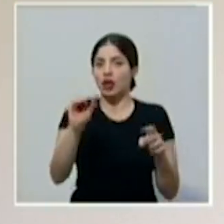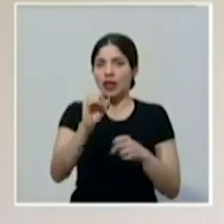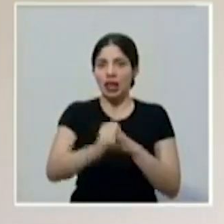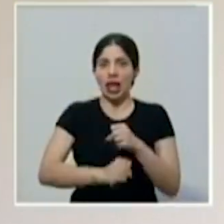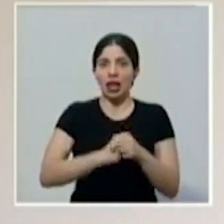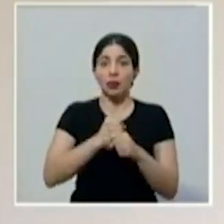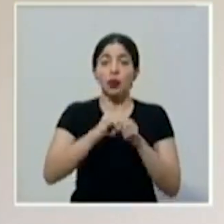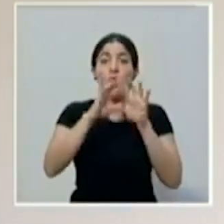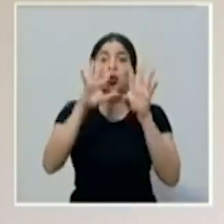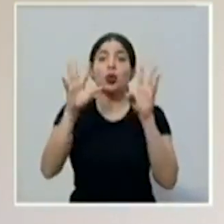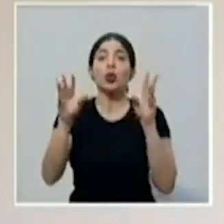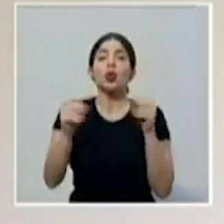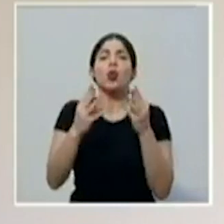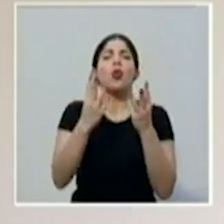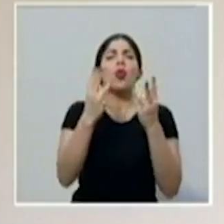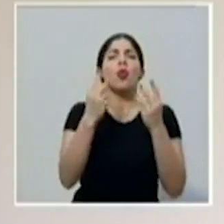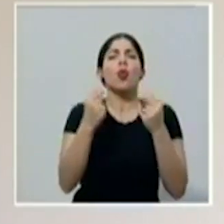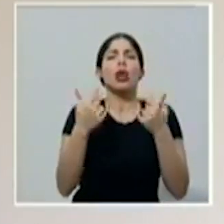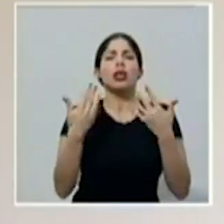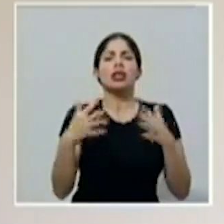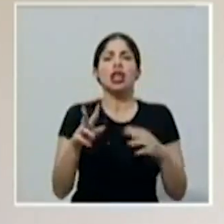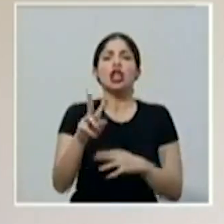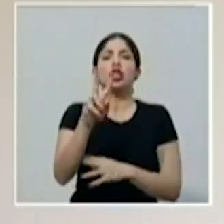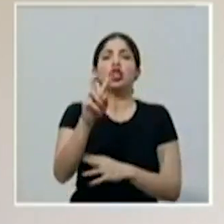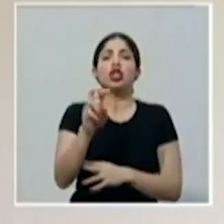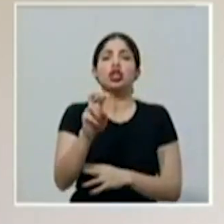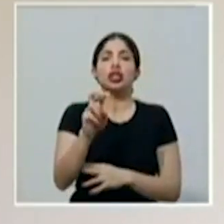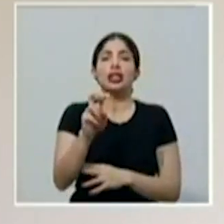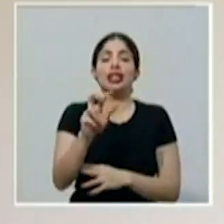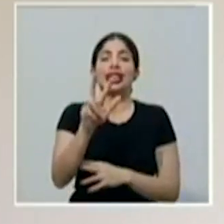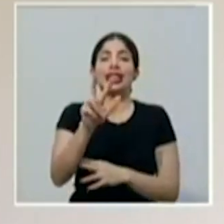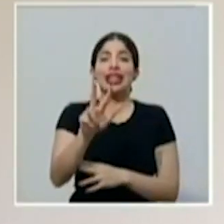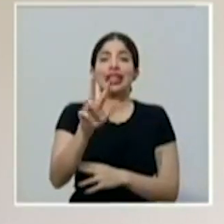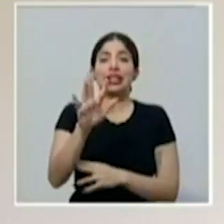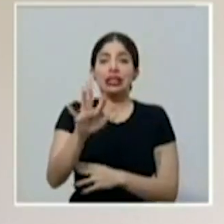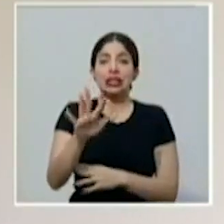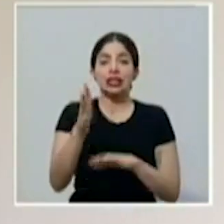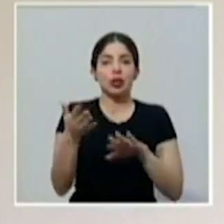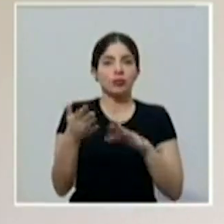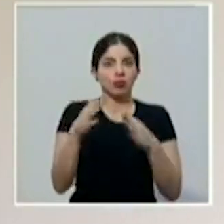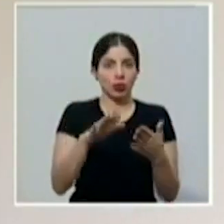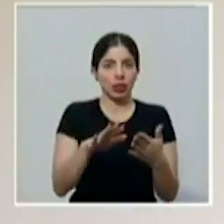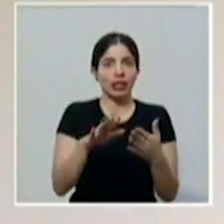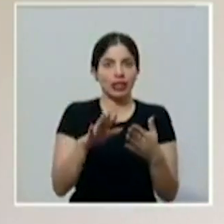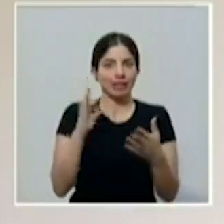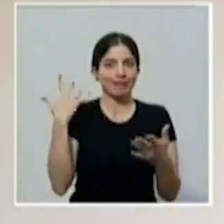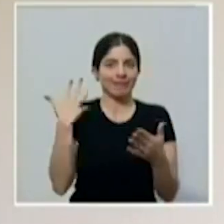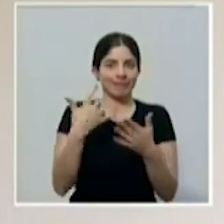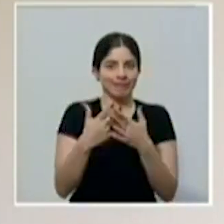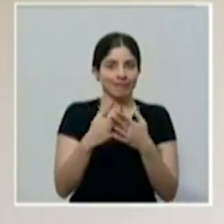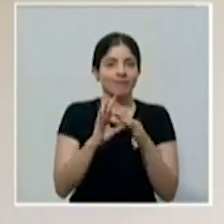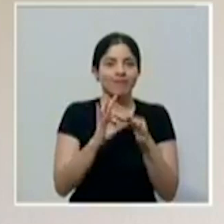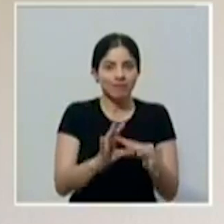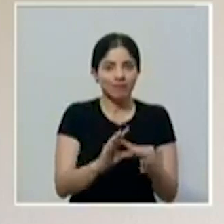En total se contabilizan ya 235 fallecimientos relacionados con el COVID-19,